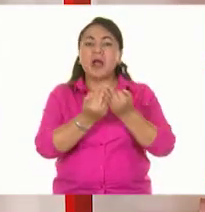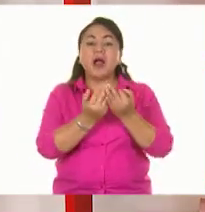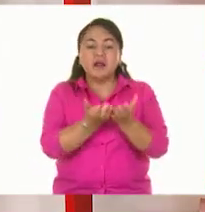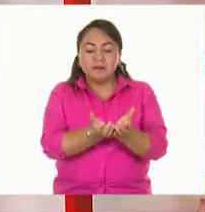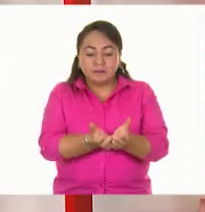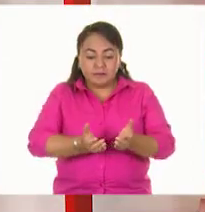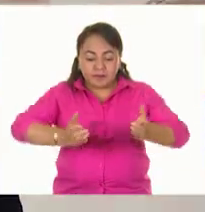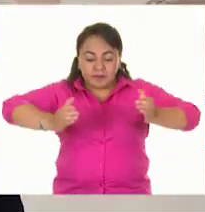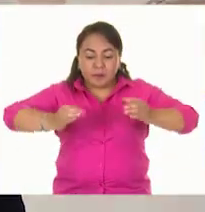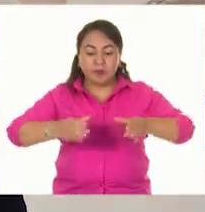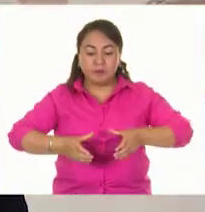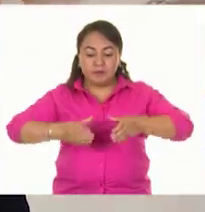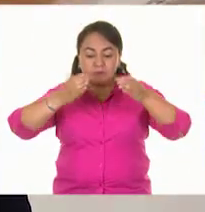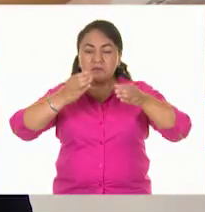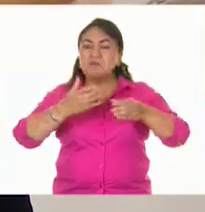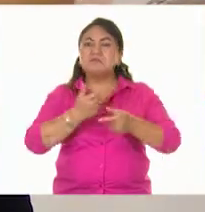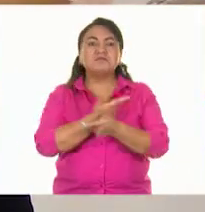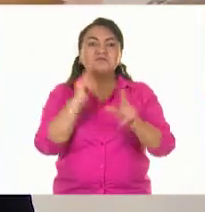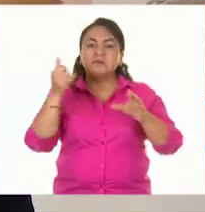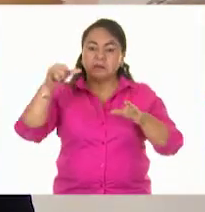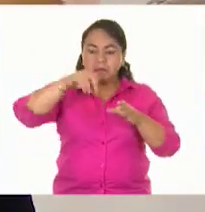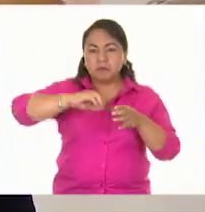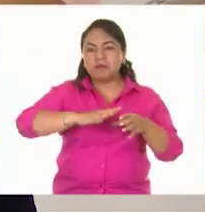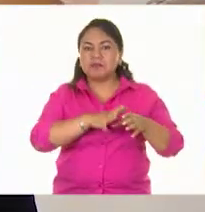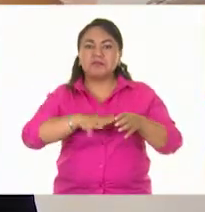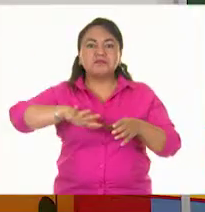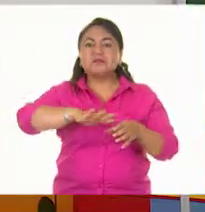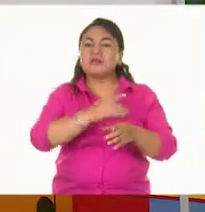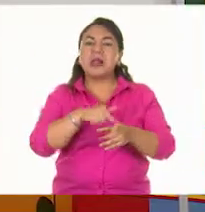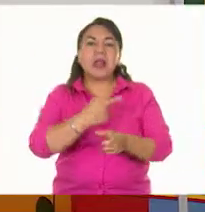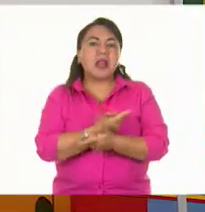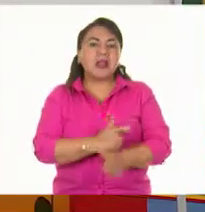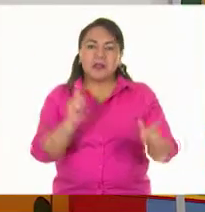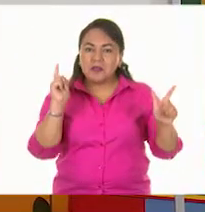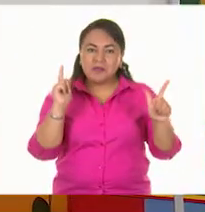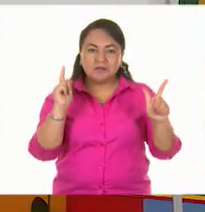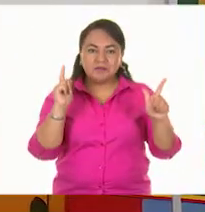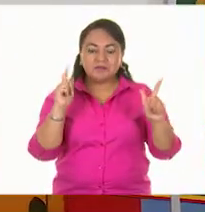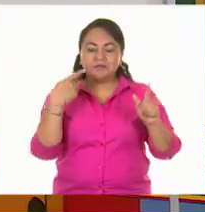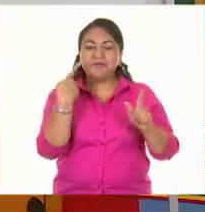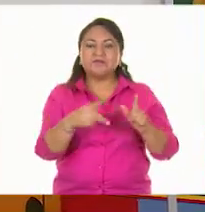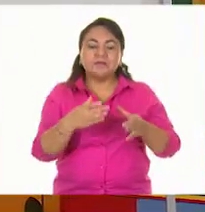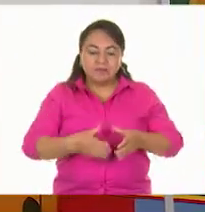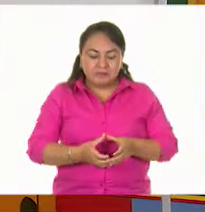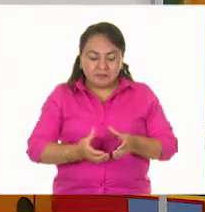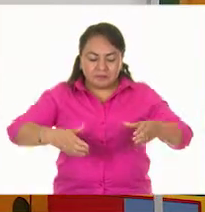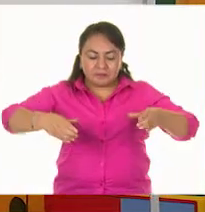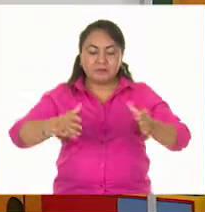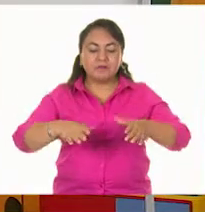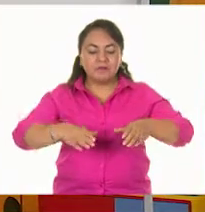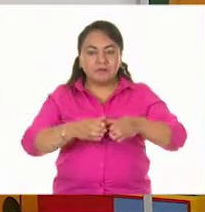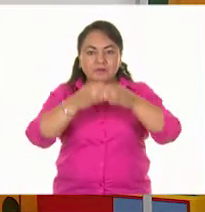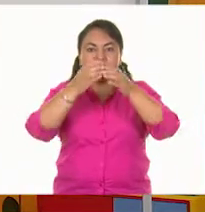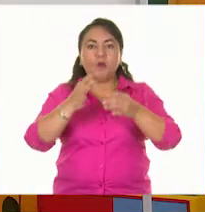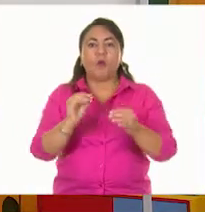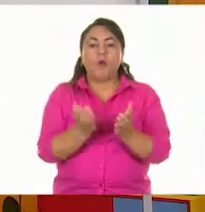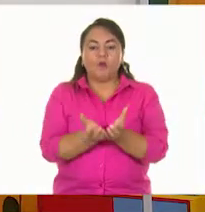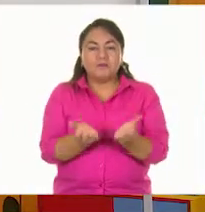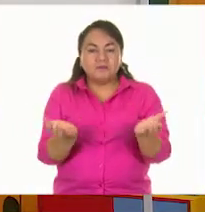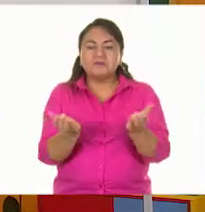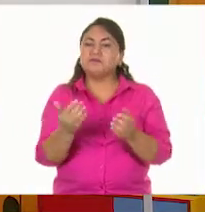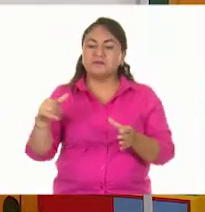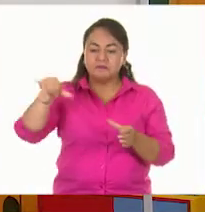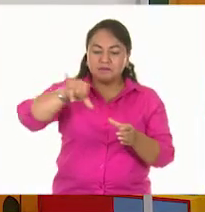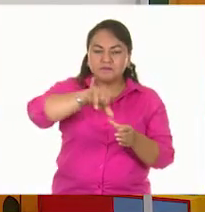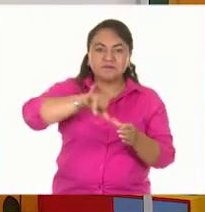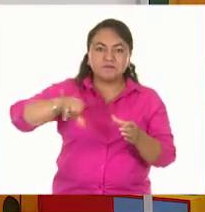recipiente que los contiene. Muy bien. Ayúdenme a escribir en casa, toman la forma del recipiente que los contiene. Y